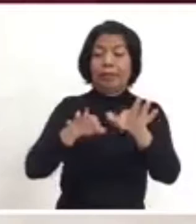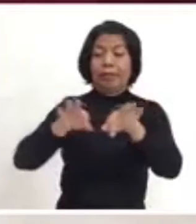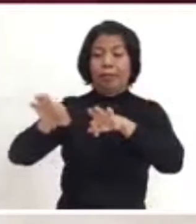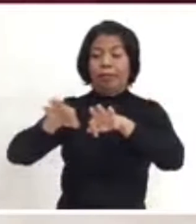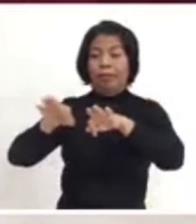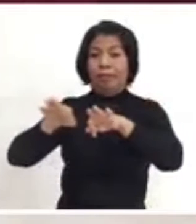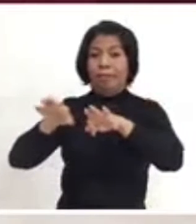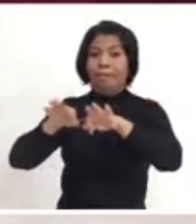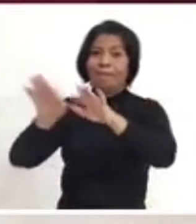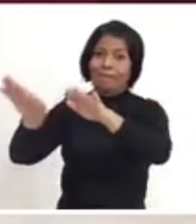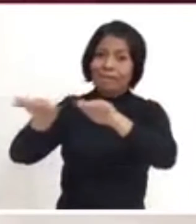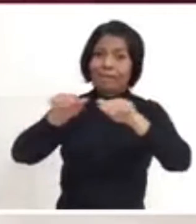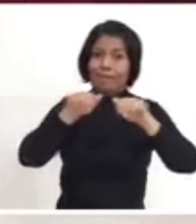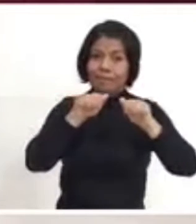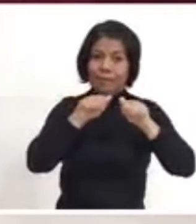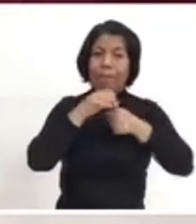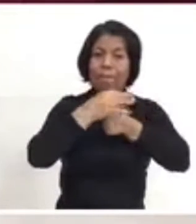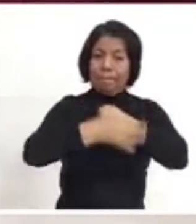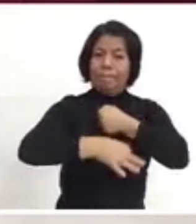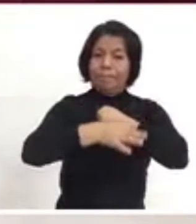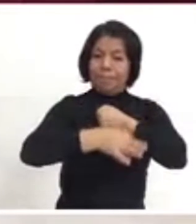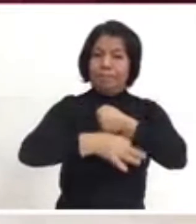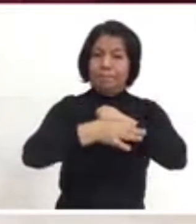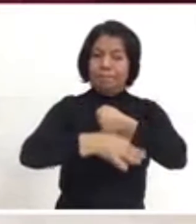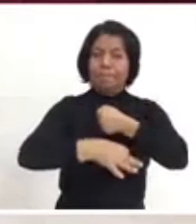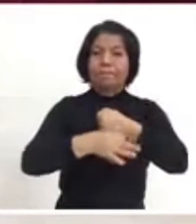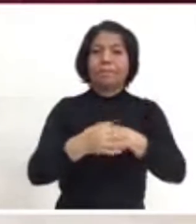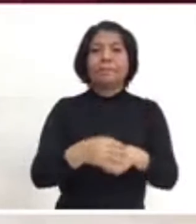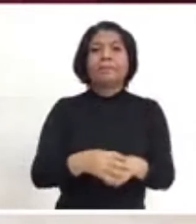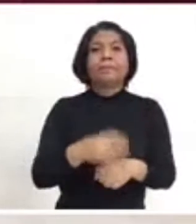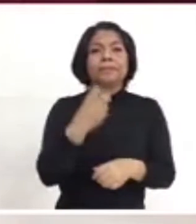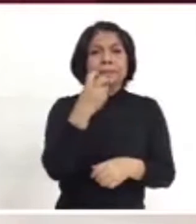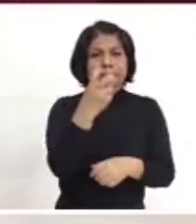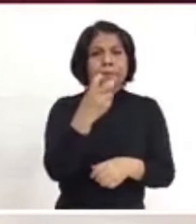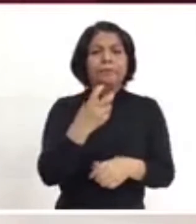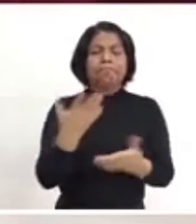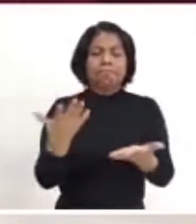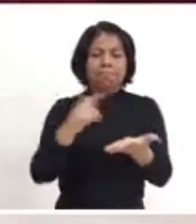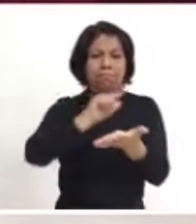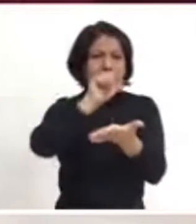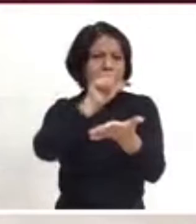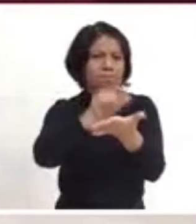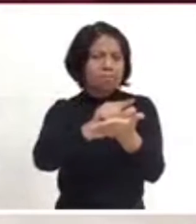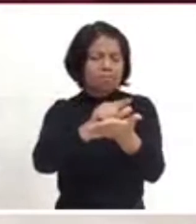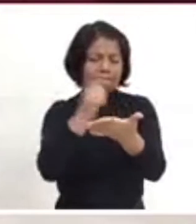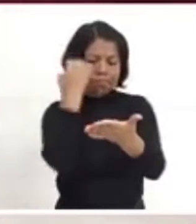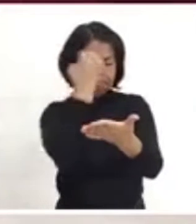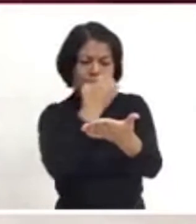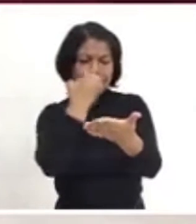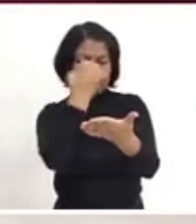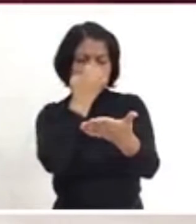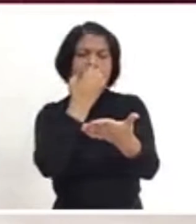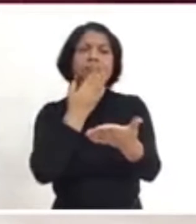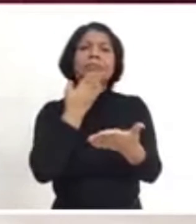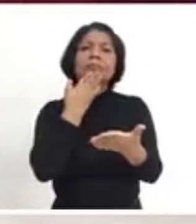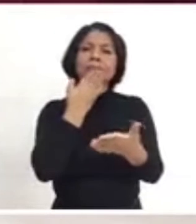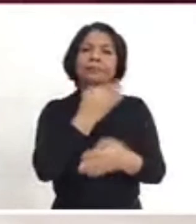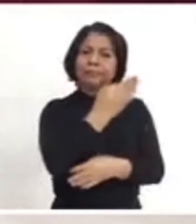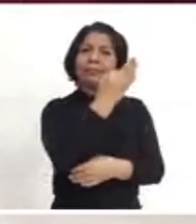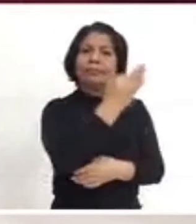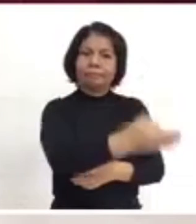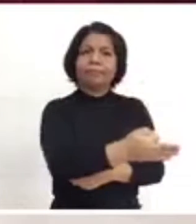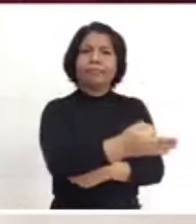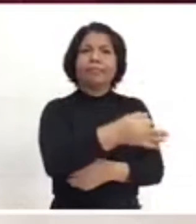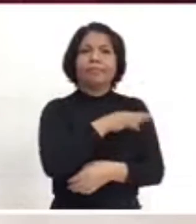colegiado de gobierno considera que no existe impedimento legal alguno para acordar favorablemente la solicitud objeto del presente